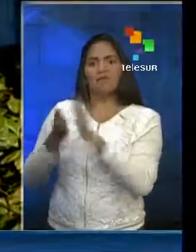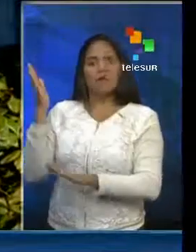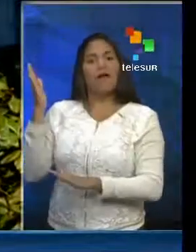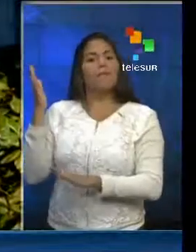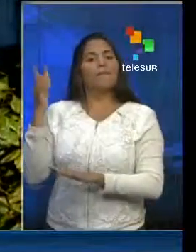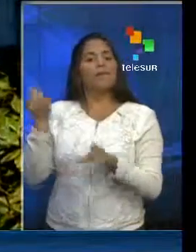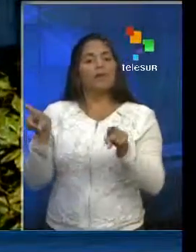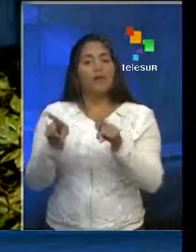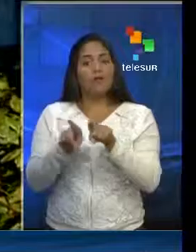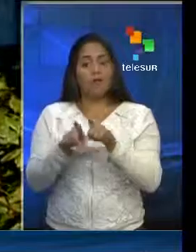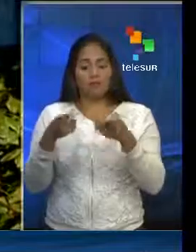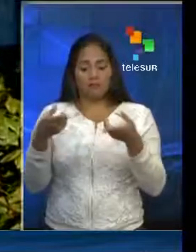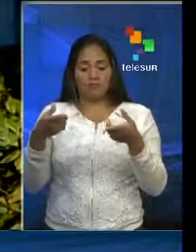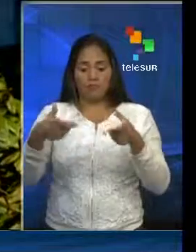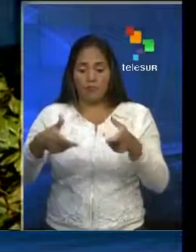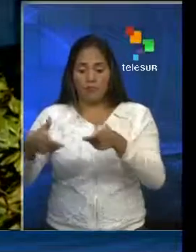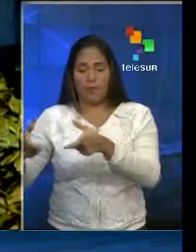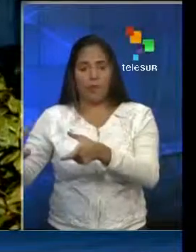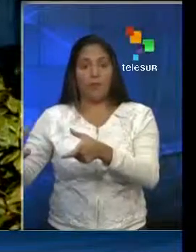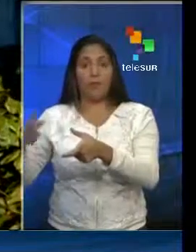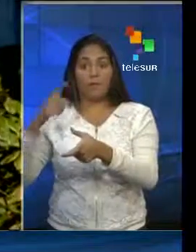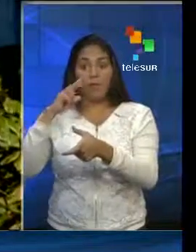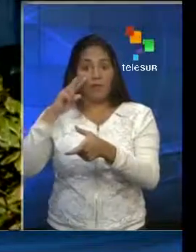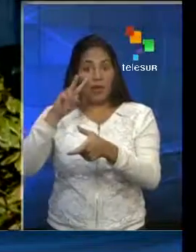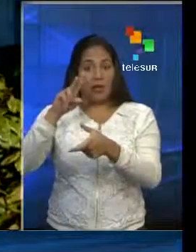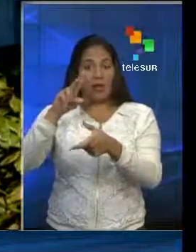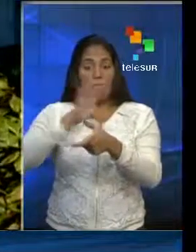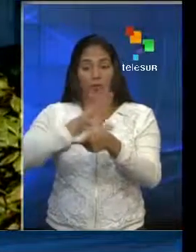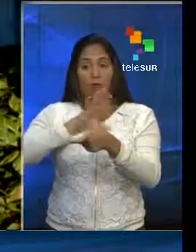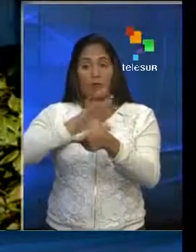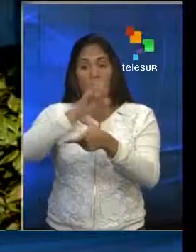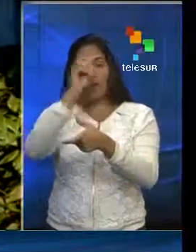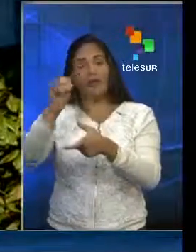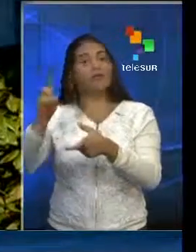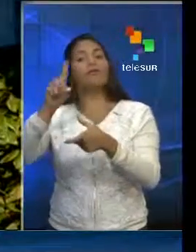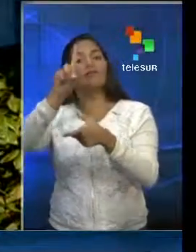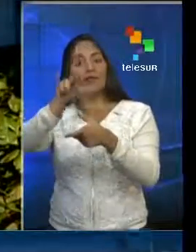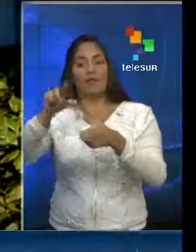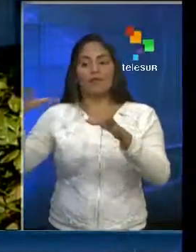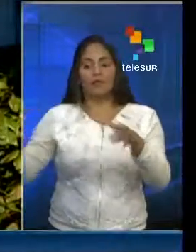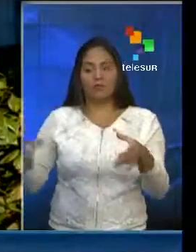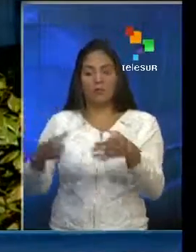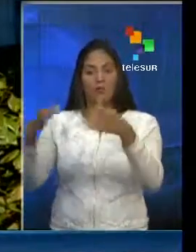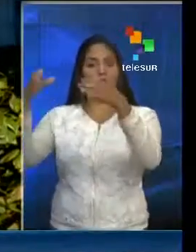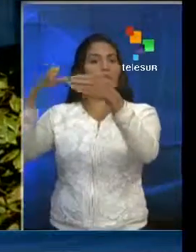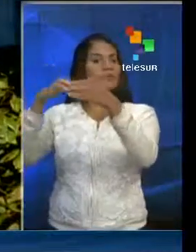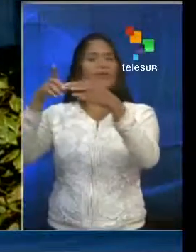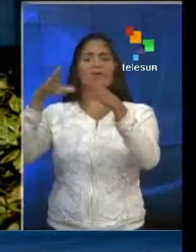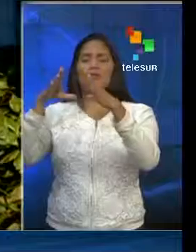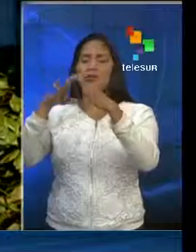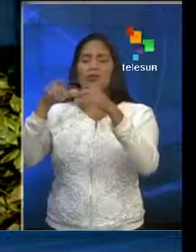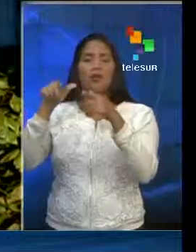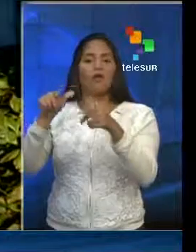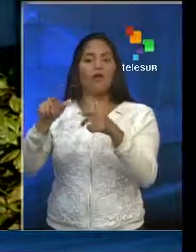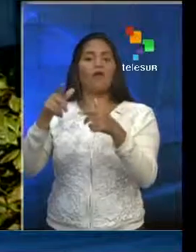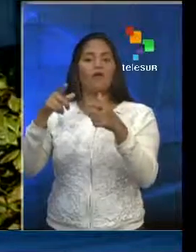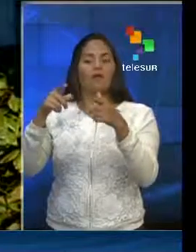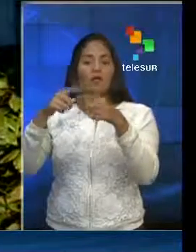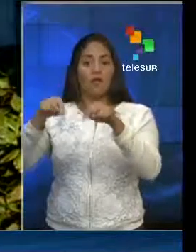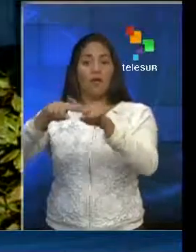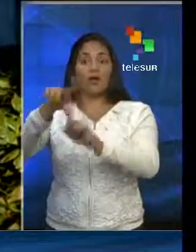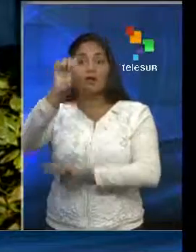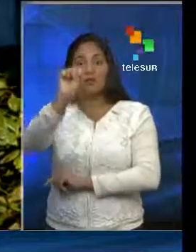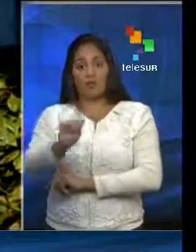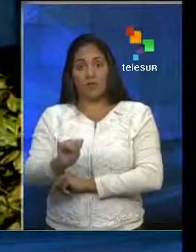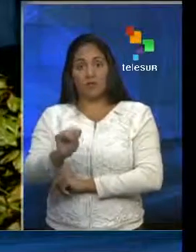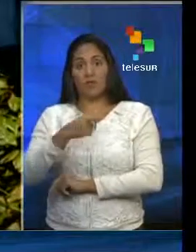Como el suelo de mosaico que encontraron al oeste de la ciudad de Gaza y las columnas del primer monasterio en Palestina. El monasterio es en Hilario, al sur